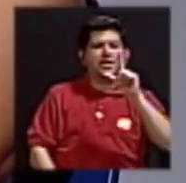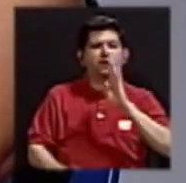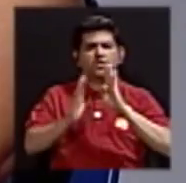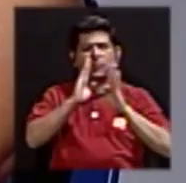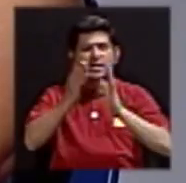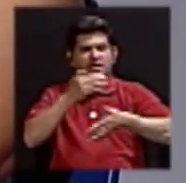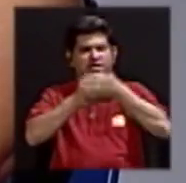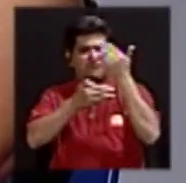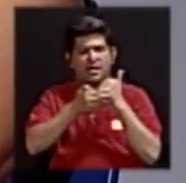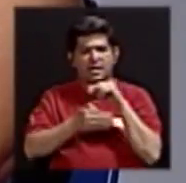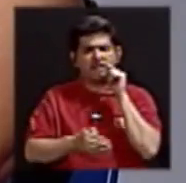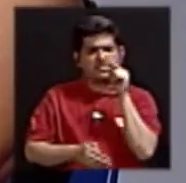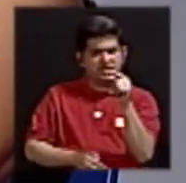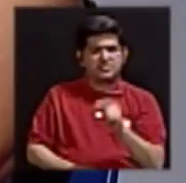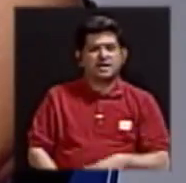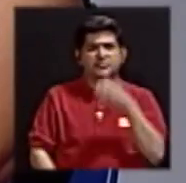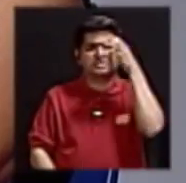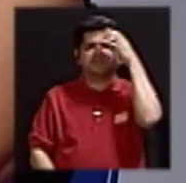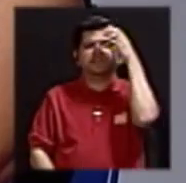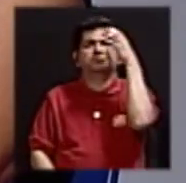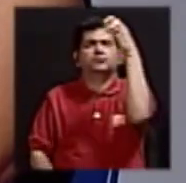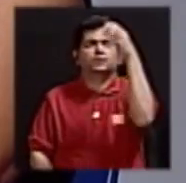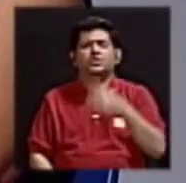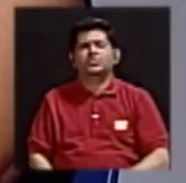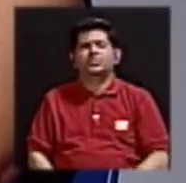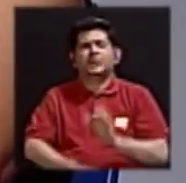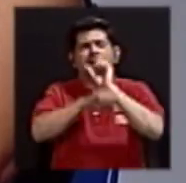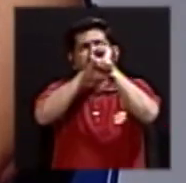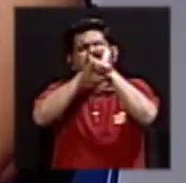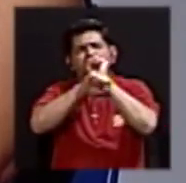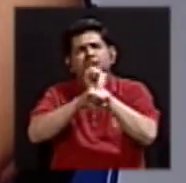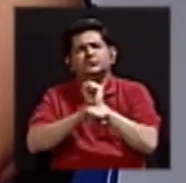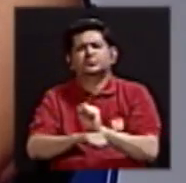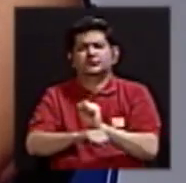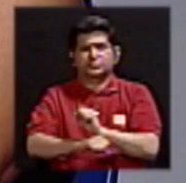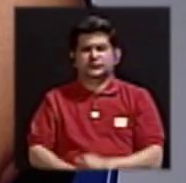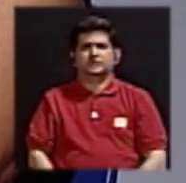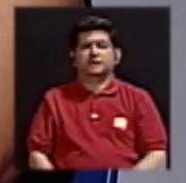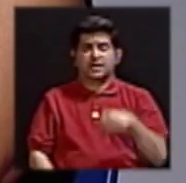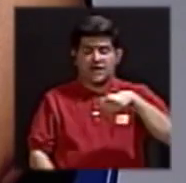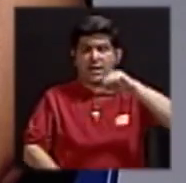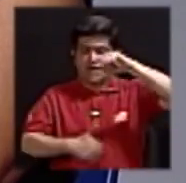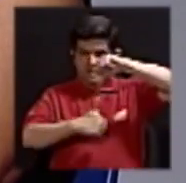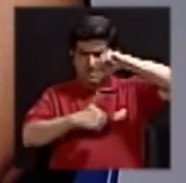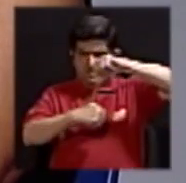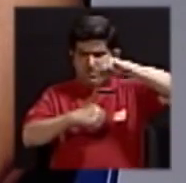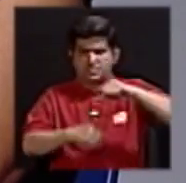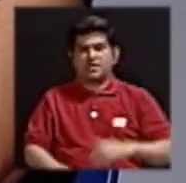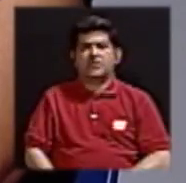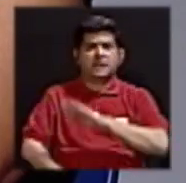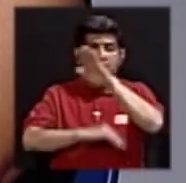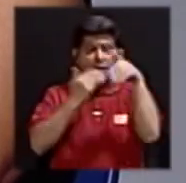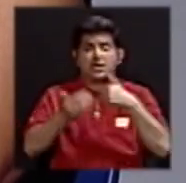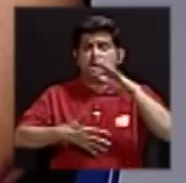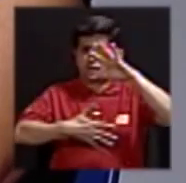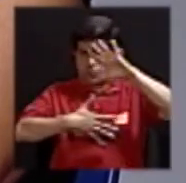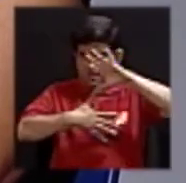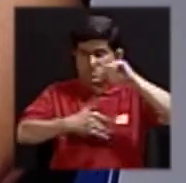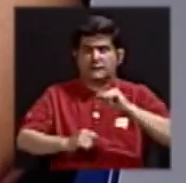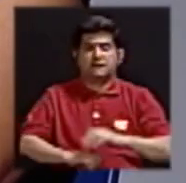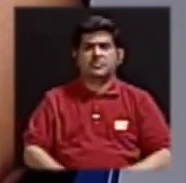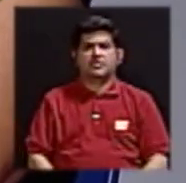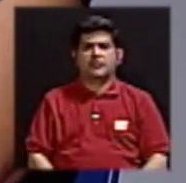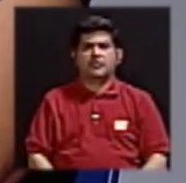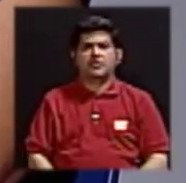hablando de estas culturas ancestrales de nuestra Centroamérica y de toda América, en